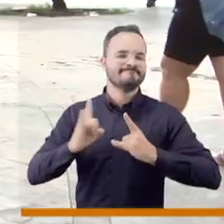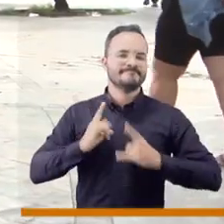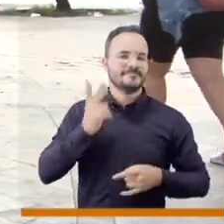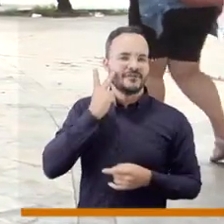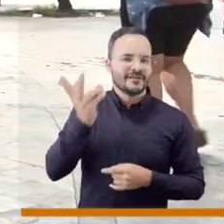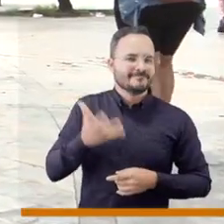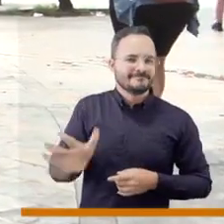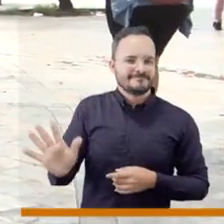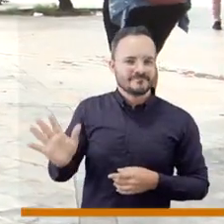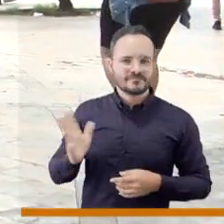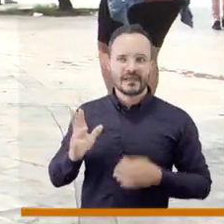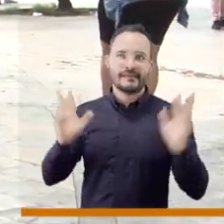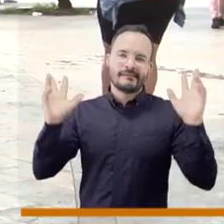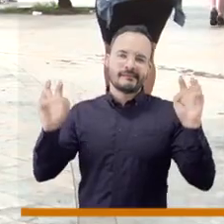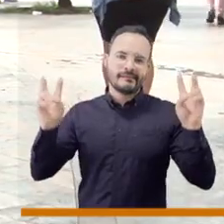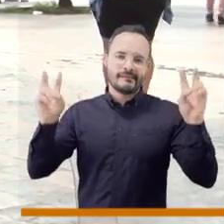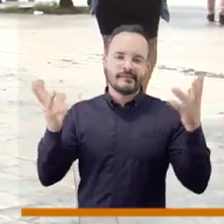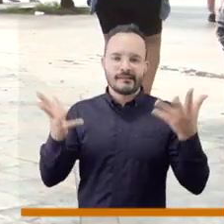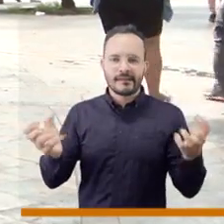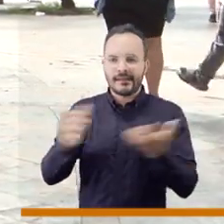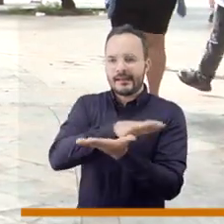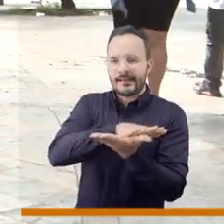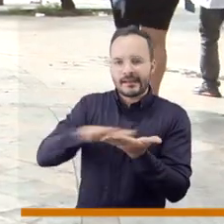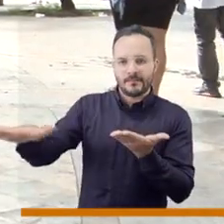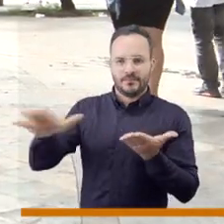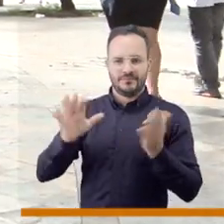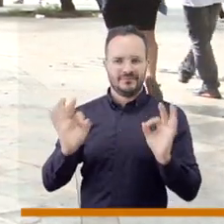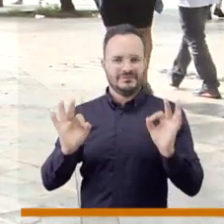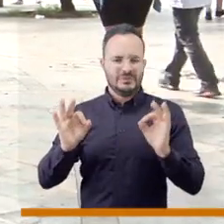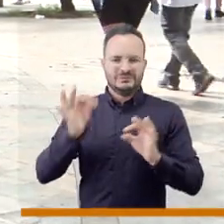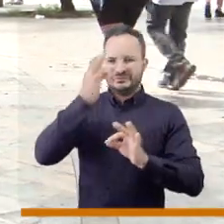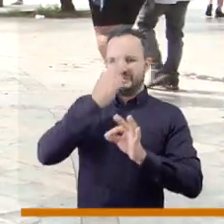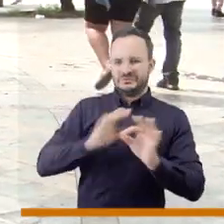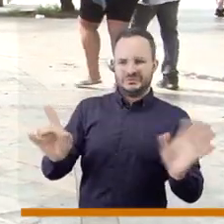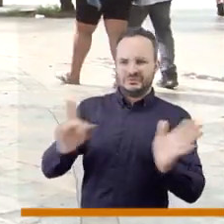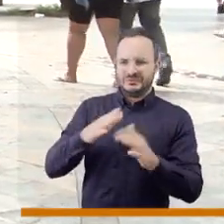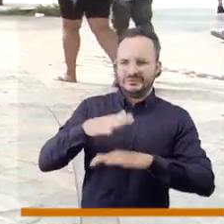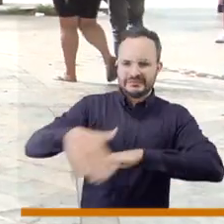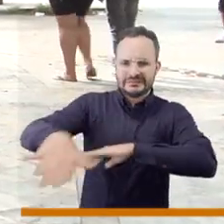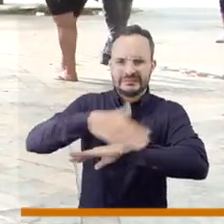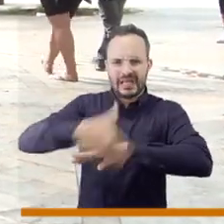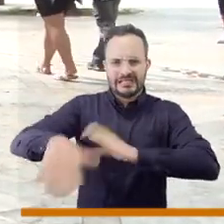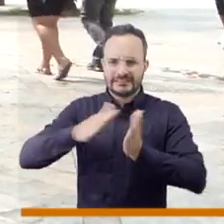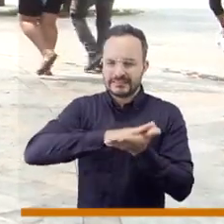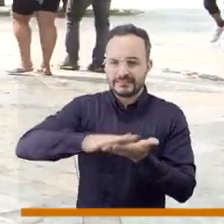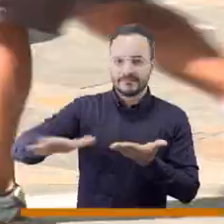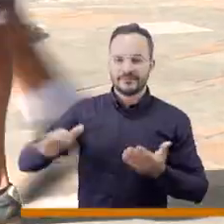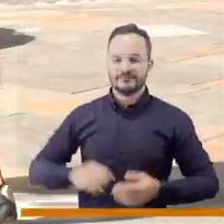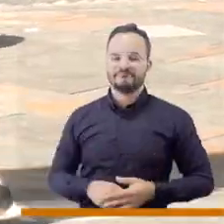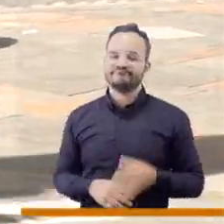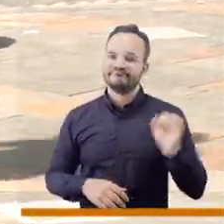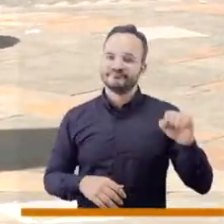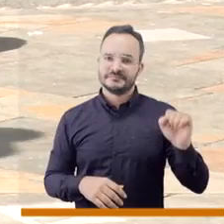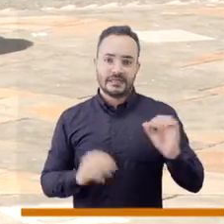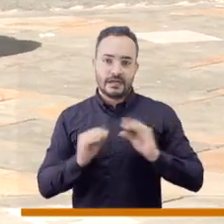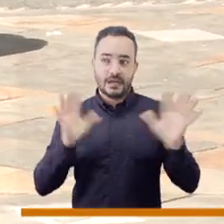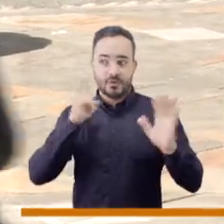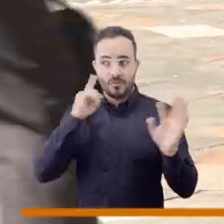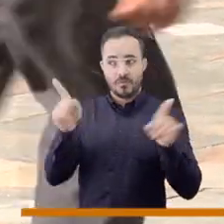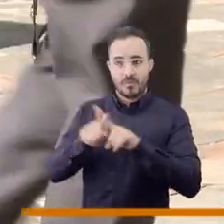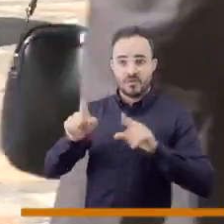que buscan garantizar como una, entre comillas, limpieza de los espacios. ¿Cómo lo ven? No, yo creo que aquí tenemos